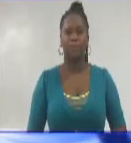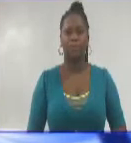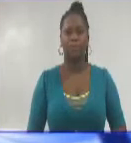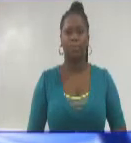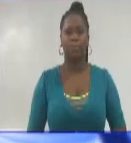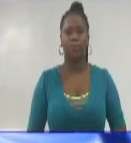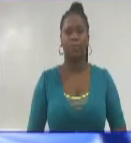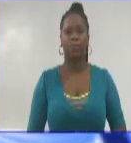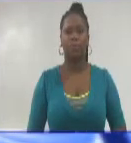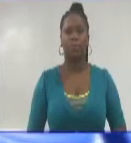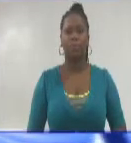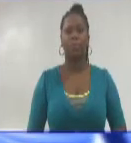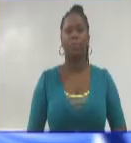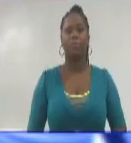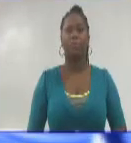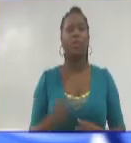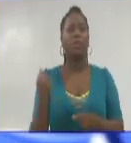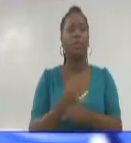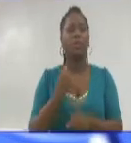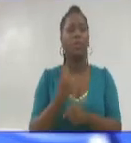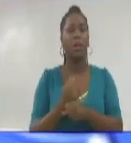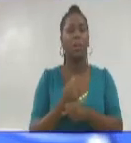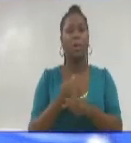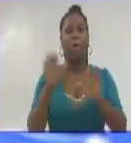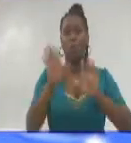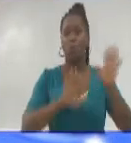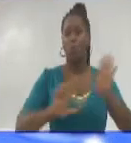Destacan impronta del Museo Matachín.